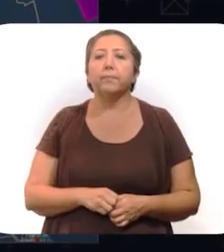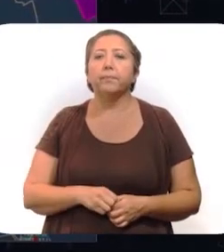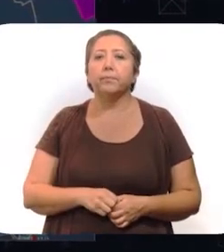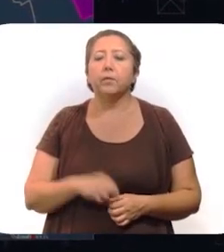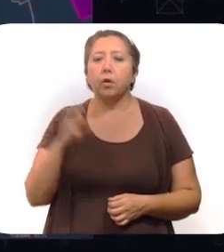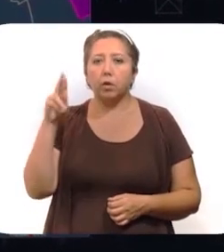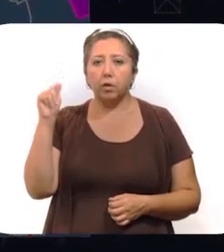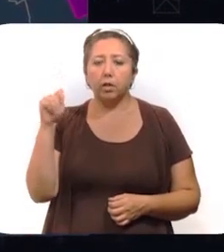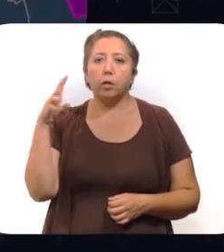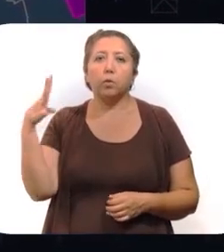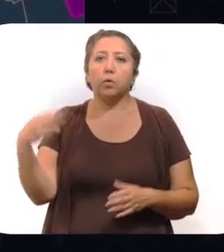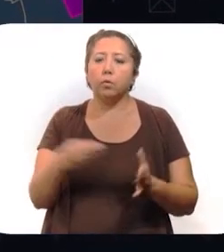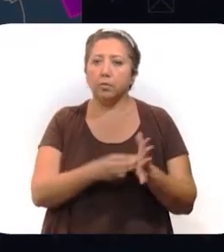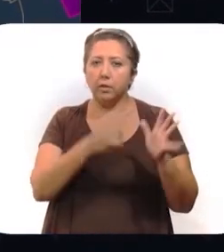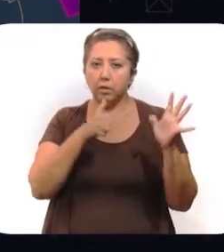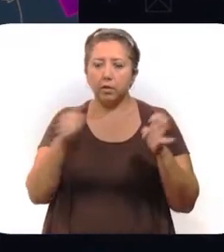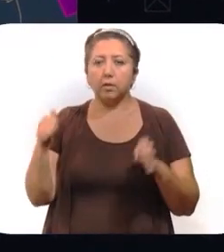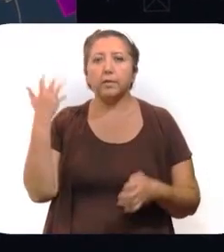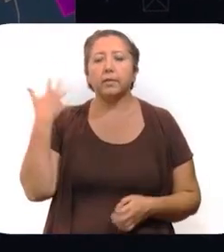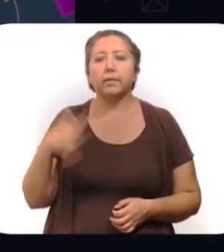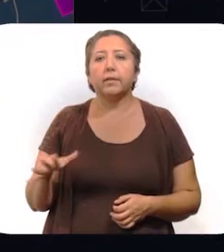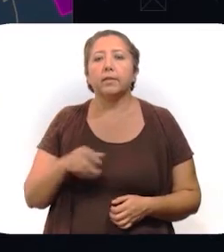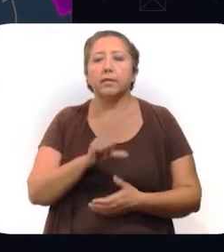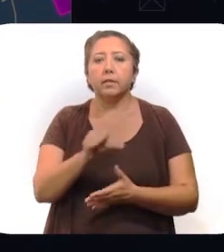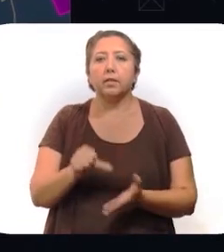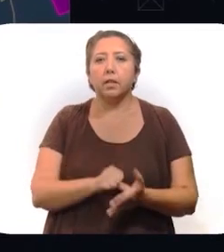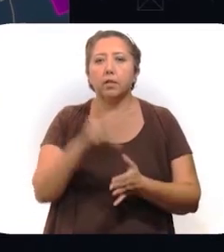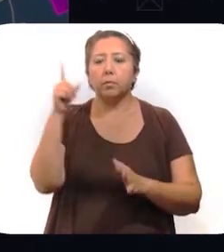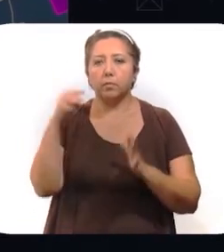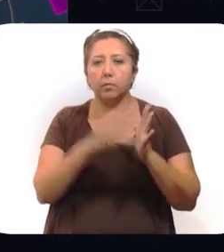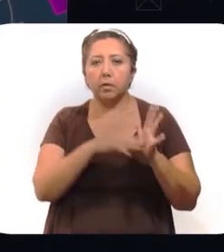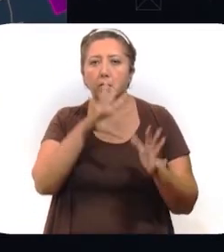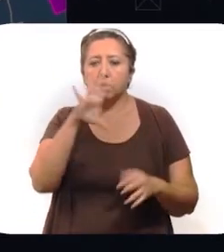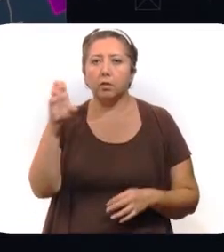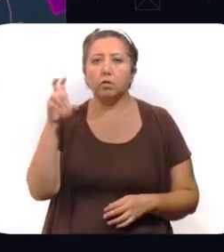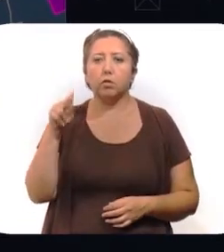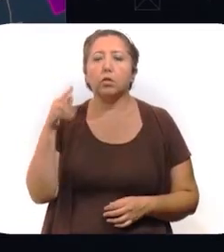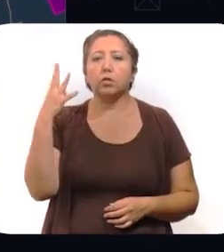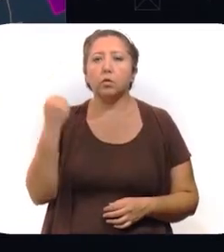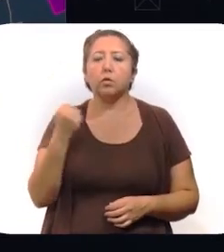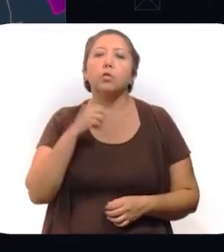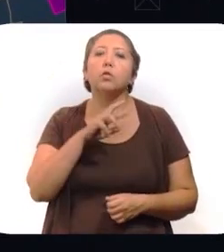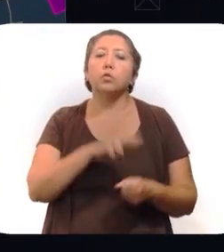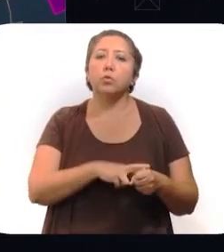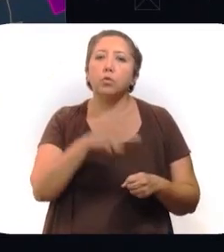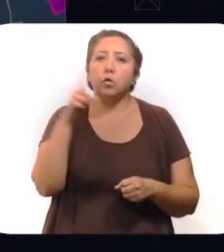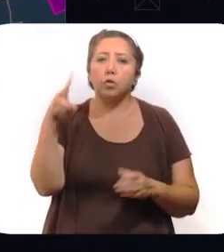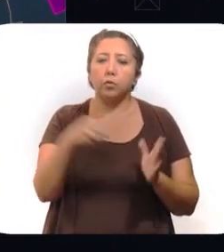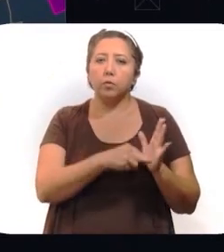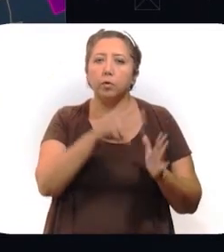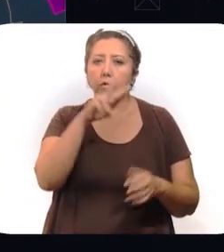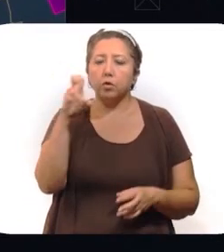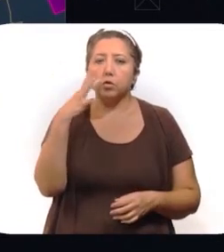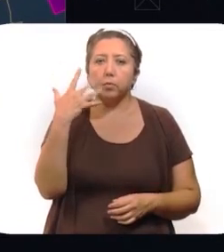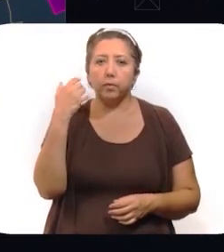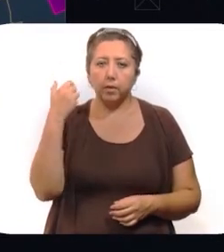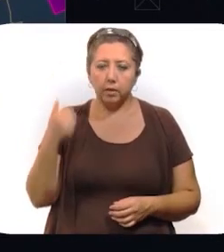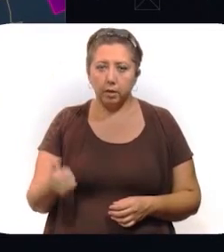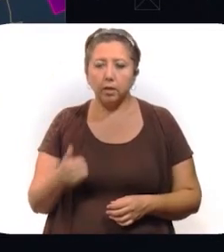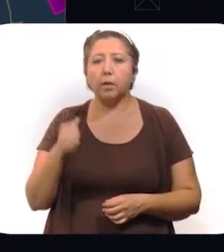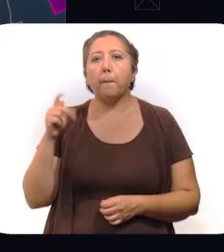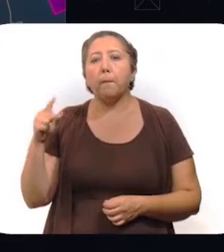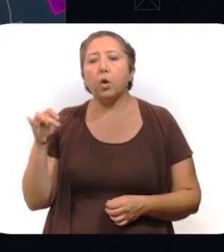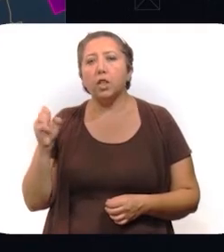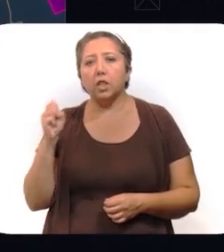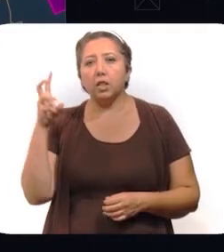en la zona oriente, 4,610, en la zona centro, 1,589, en la zona sur, 2,256, en la